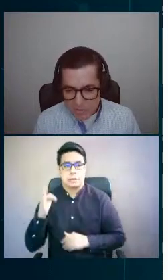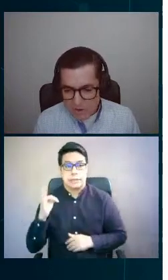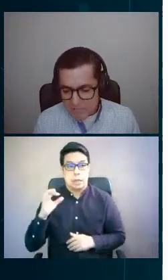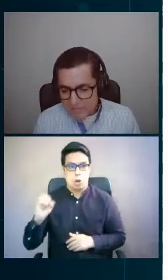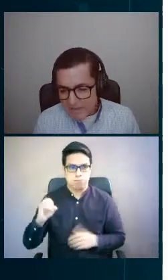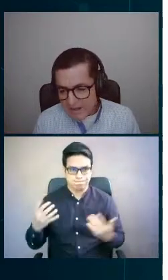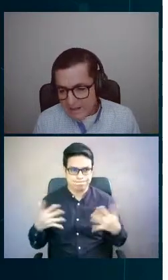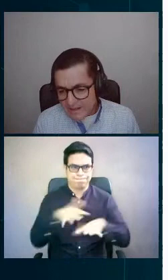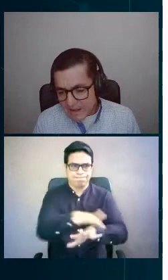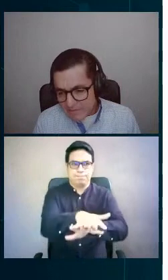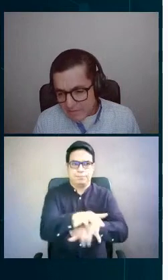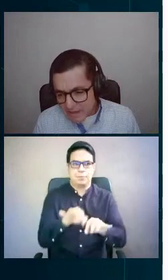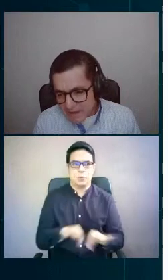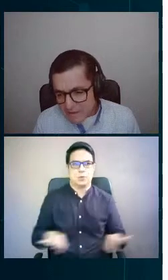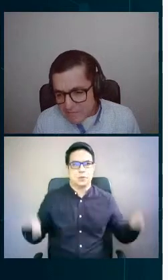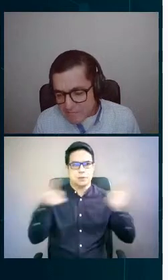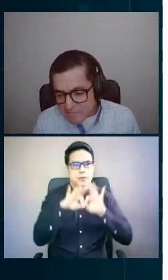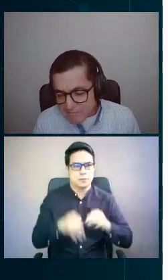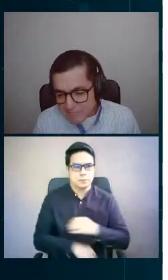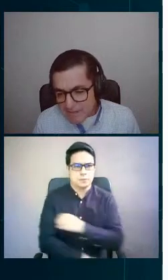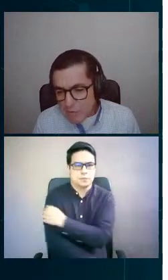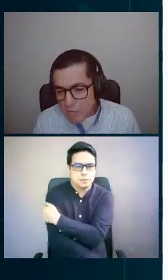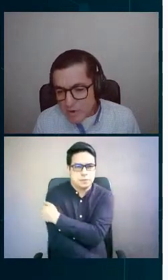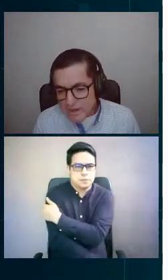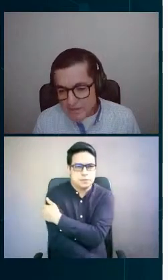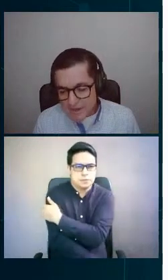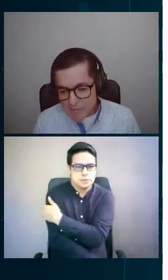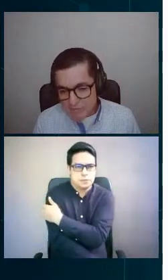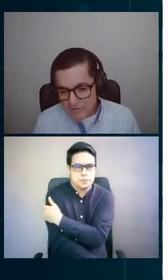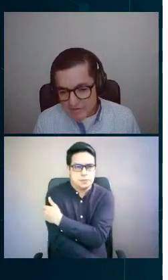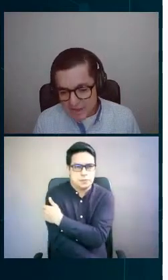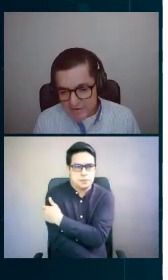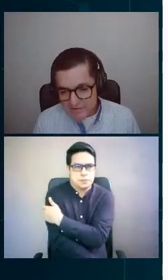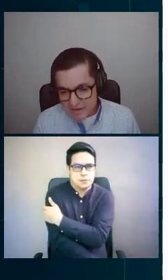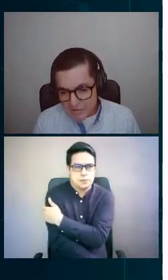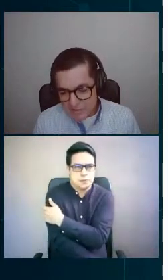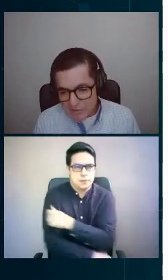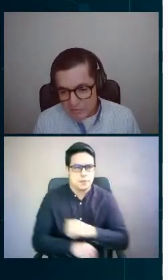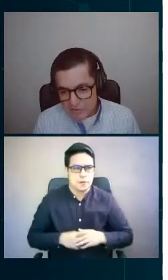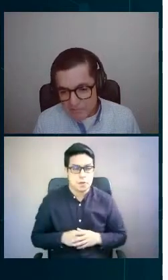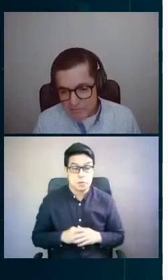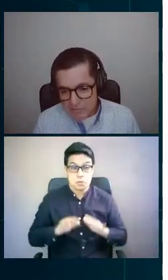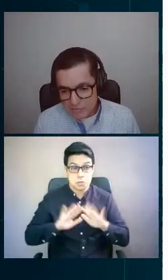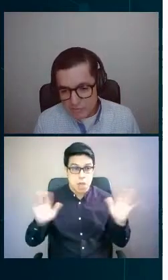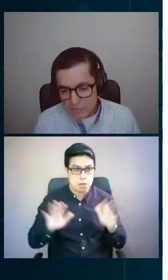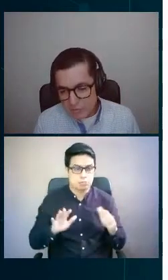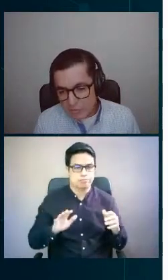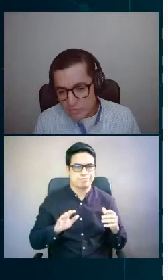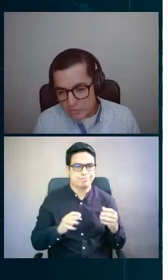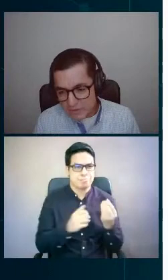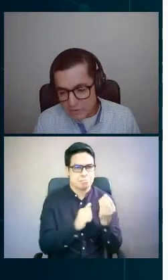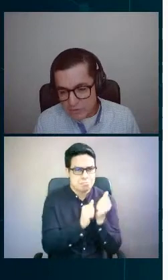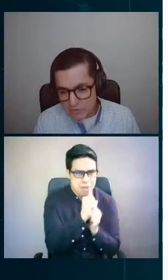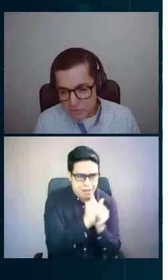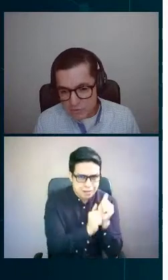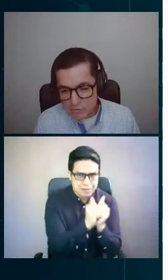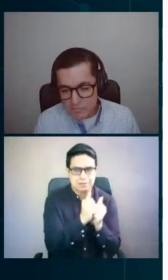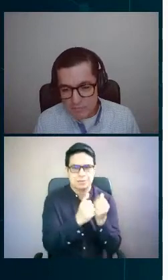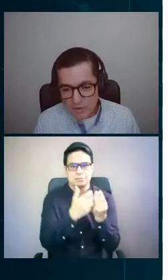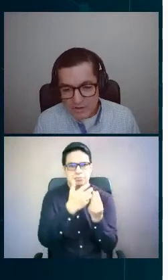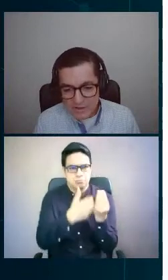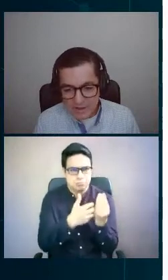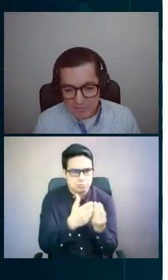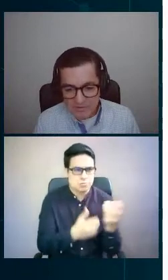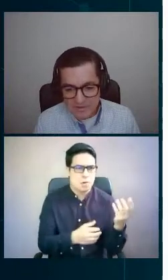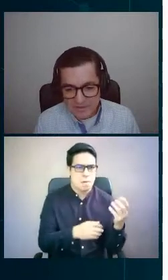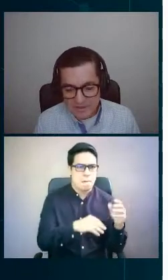Luego, al final de cubrir, digamos, esta instalación de los equipos con todos sus retos y todos